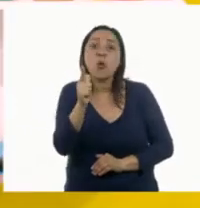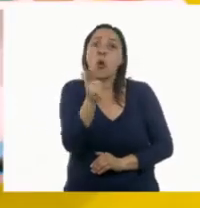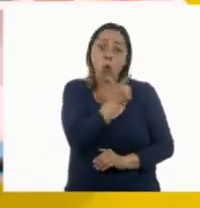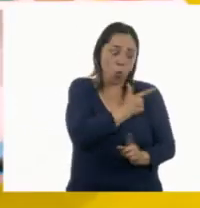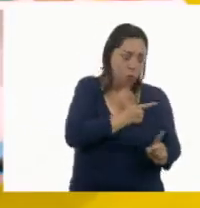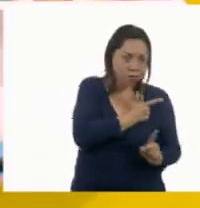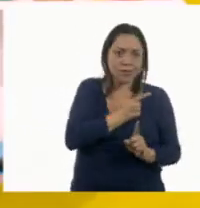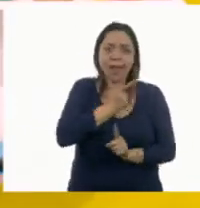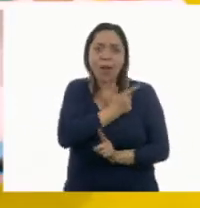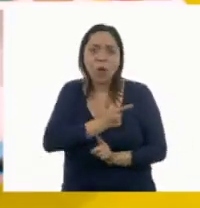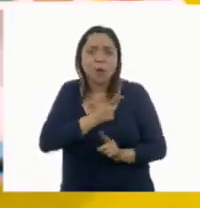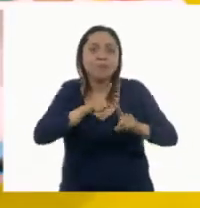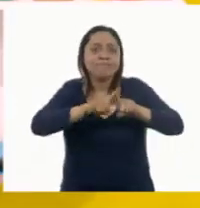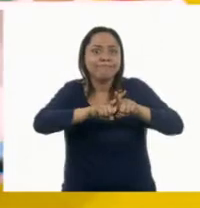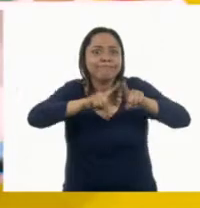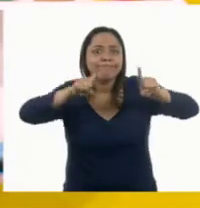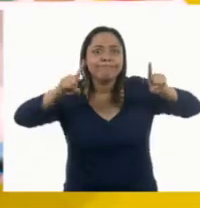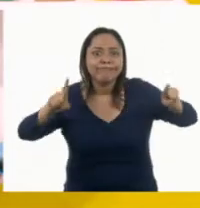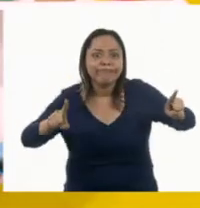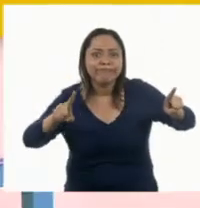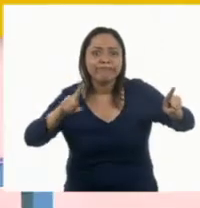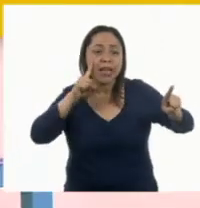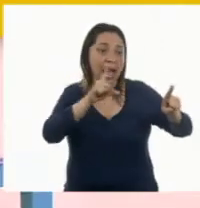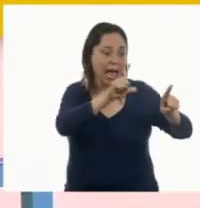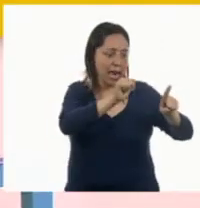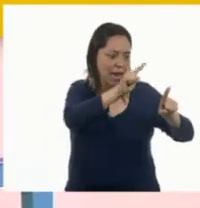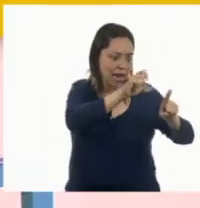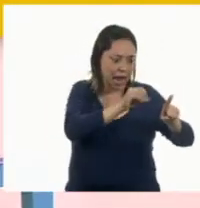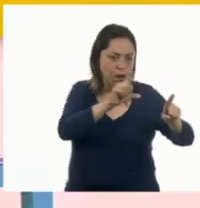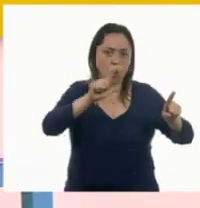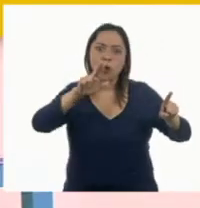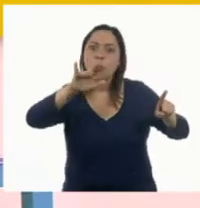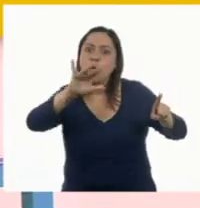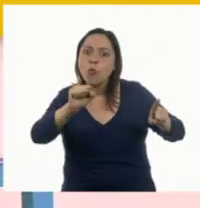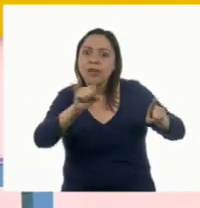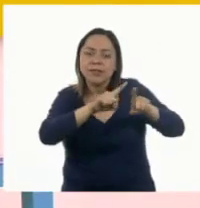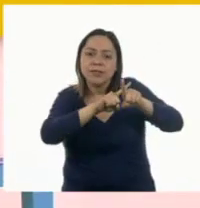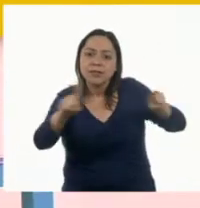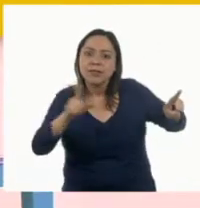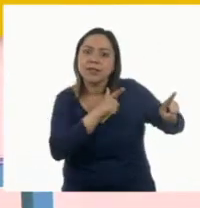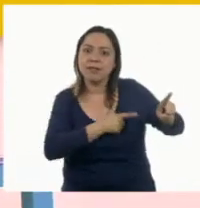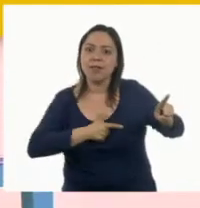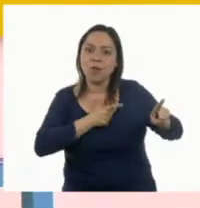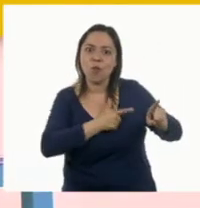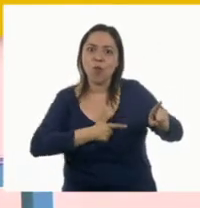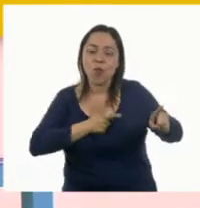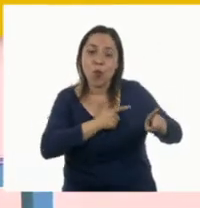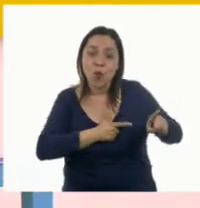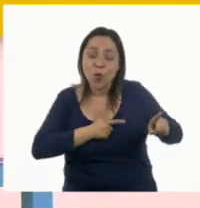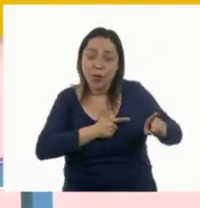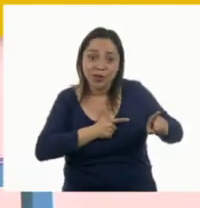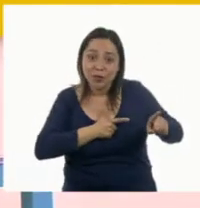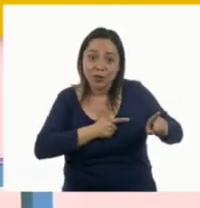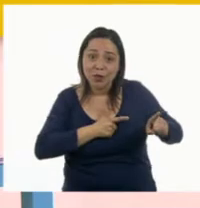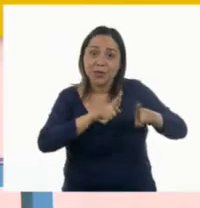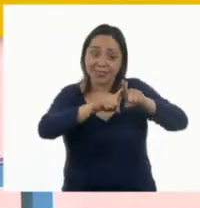diferentes. Mira lo que le gusta a Lalo y mira lo que le gusta a Luis. Cosas muy diferentes. Yo